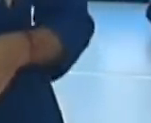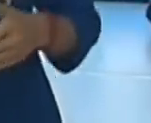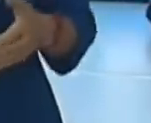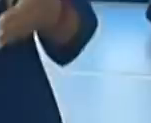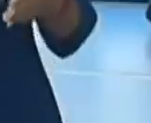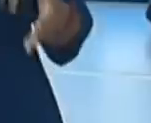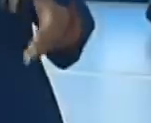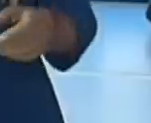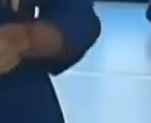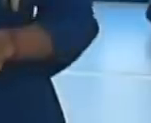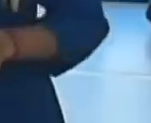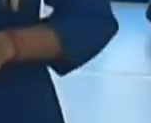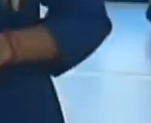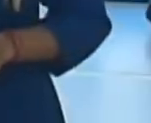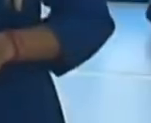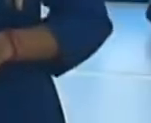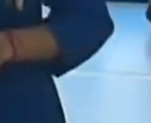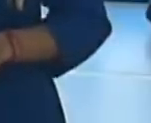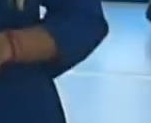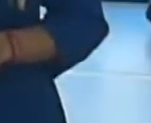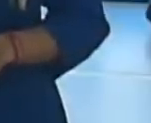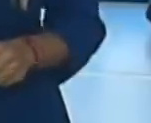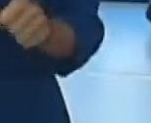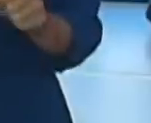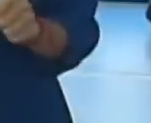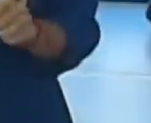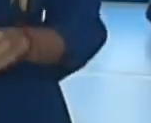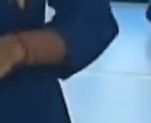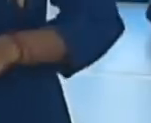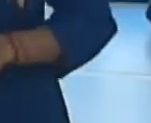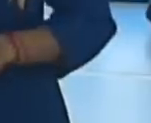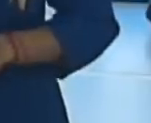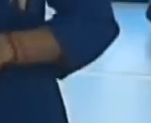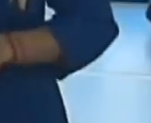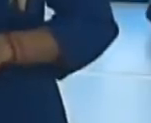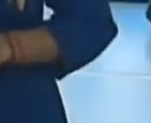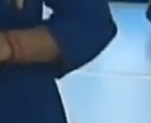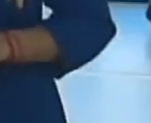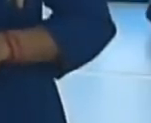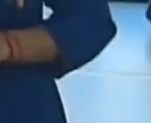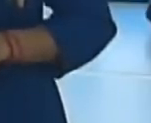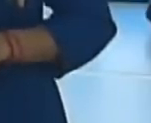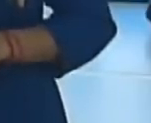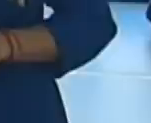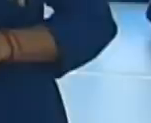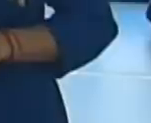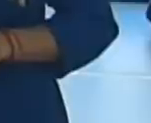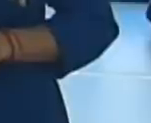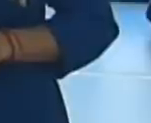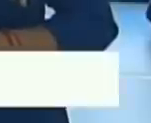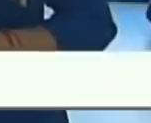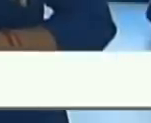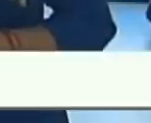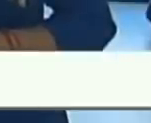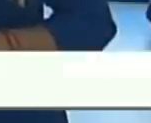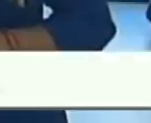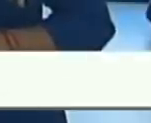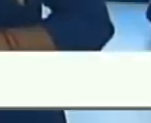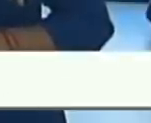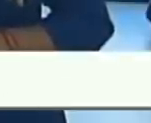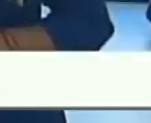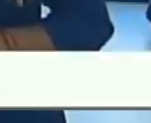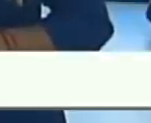relacionado a las mesas técnicas del Consejo Superior de Economía Productiva. Vamos a escuchar de inmediato al viceministro para Economía